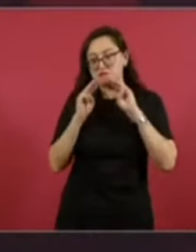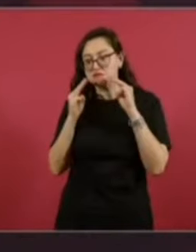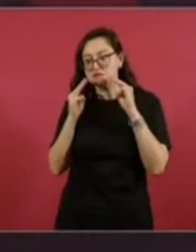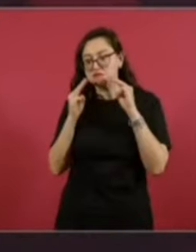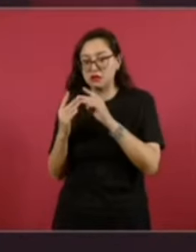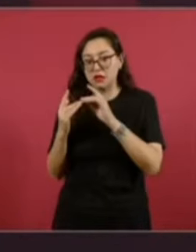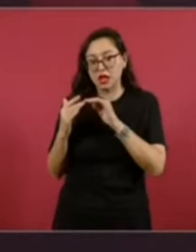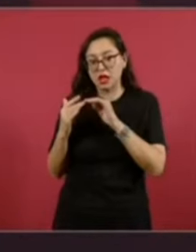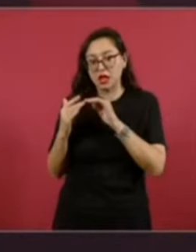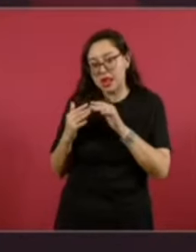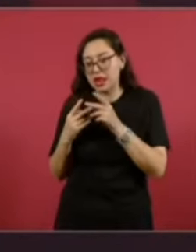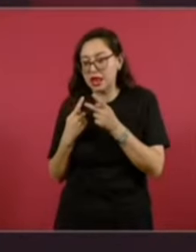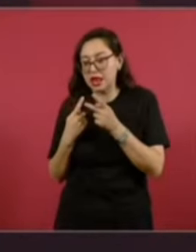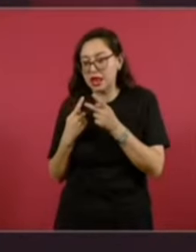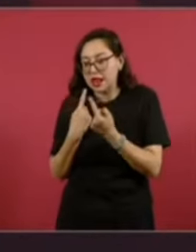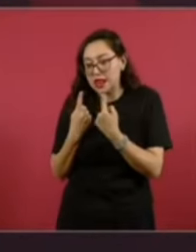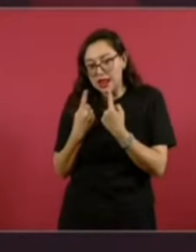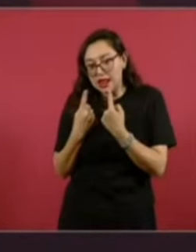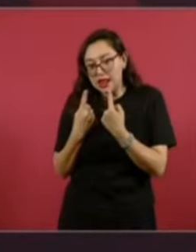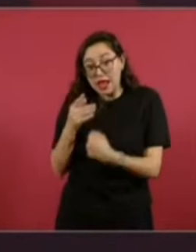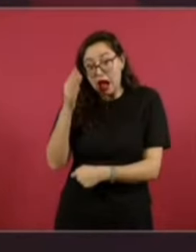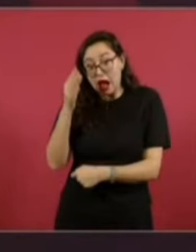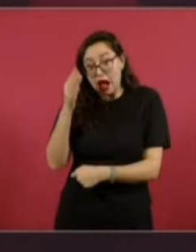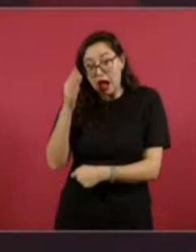en qué consistió,